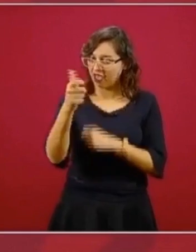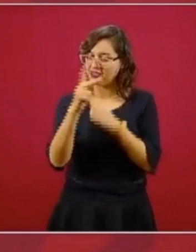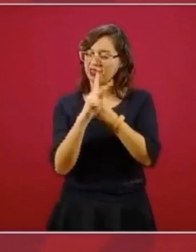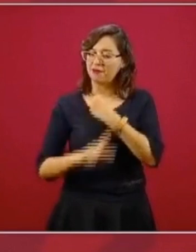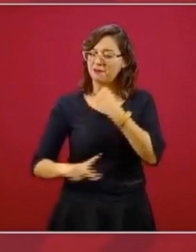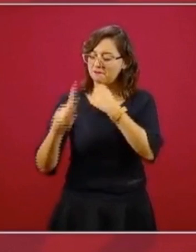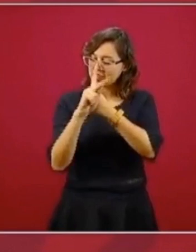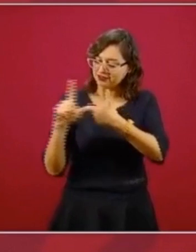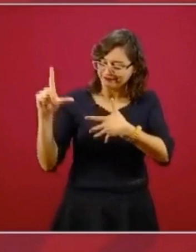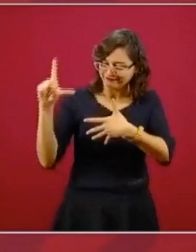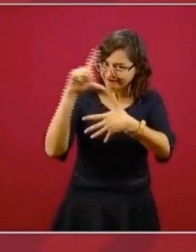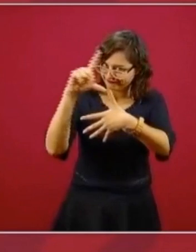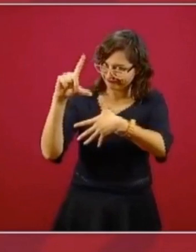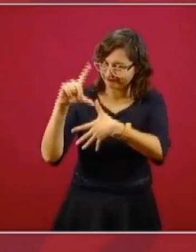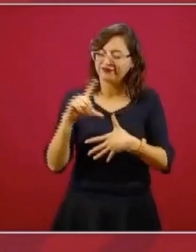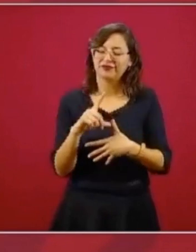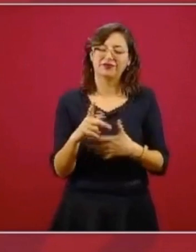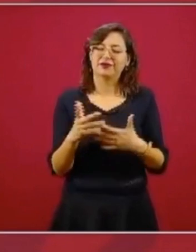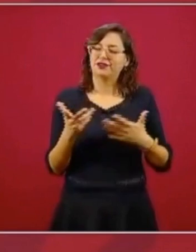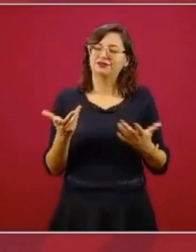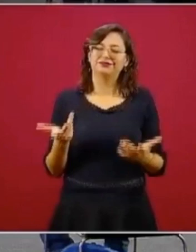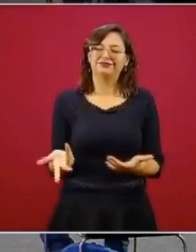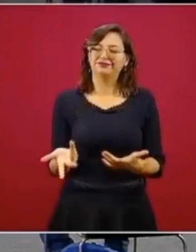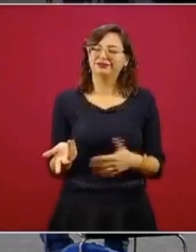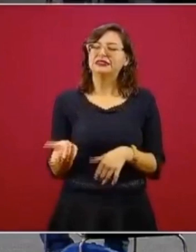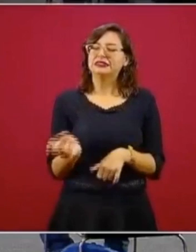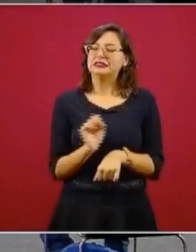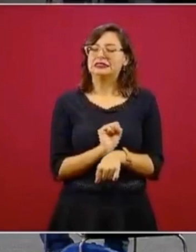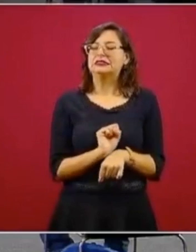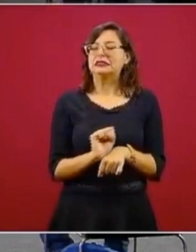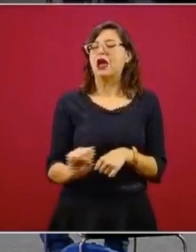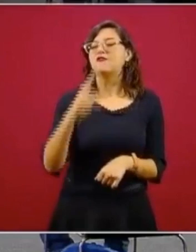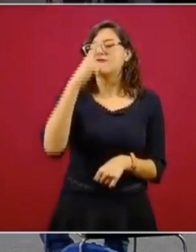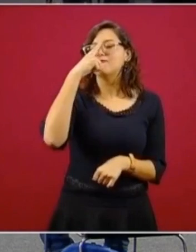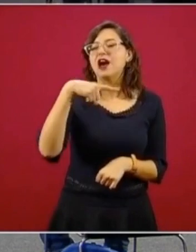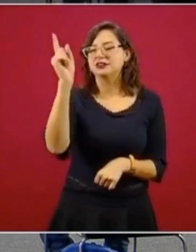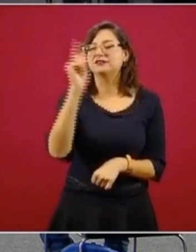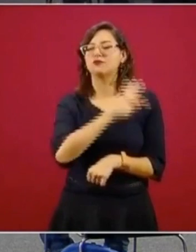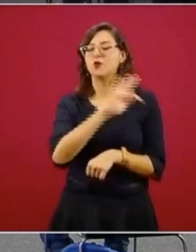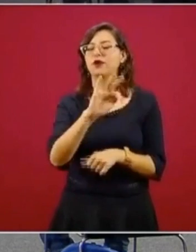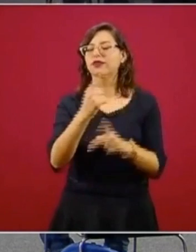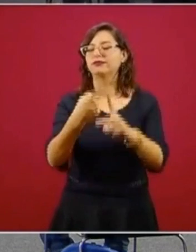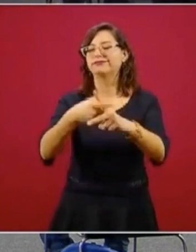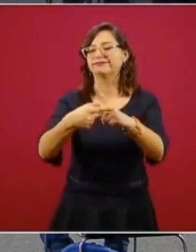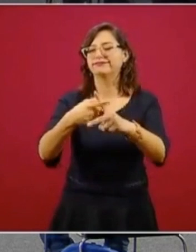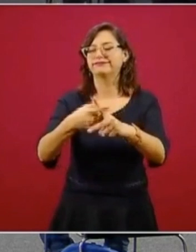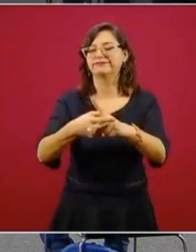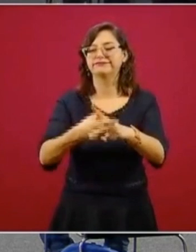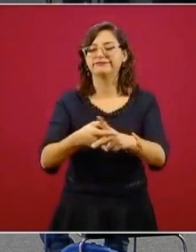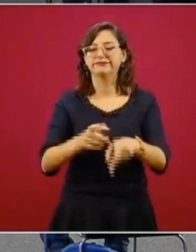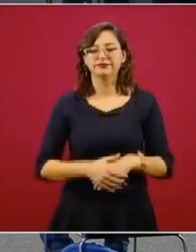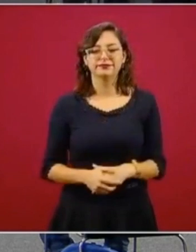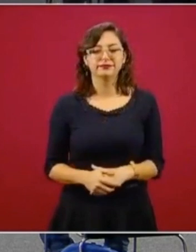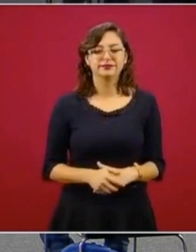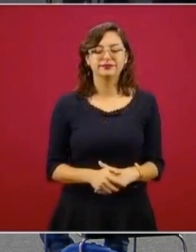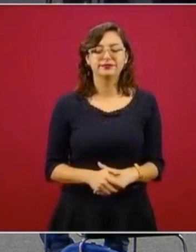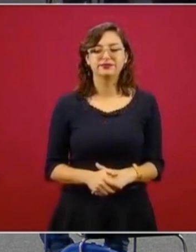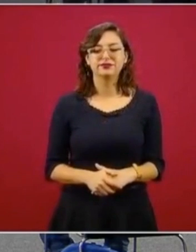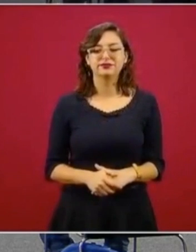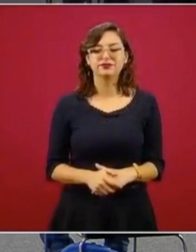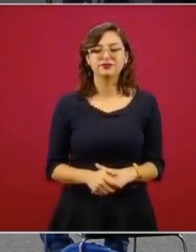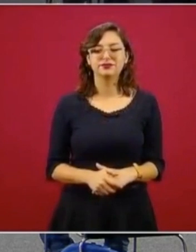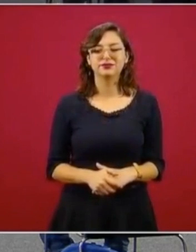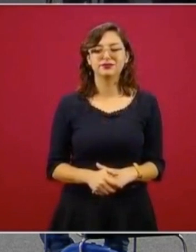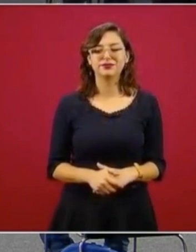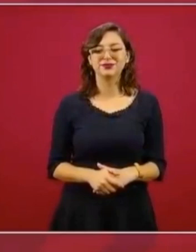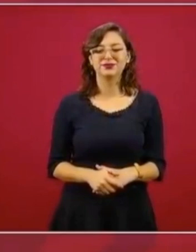Es una fórmula relativamente sencilla, ojalá y